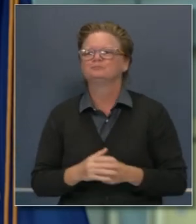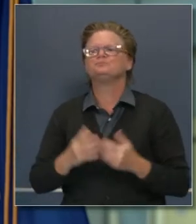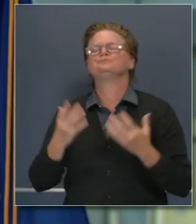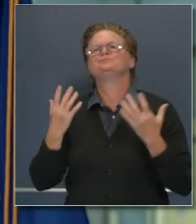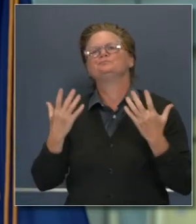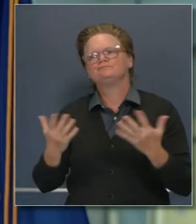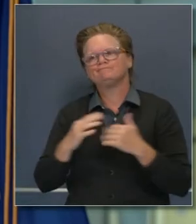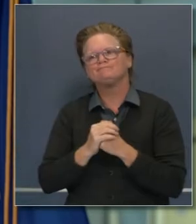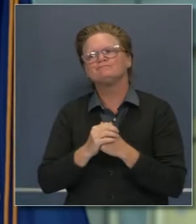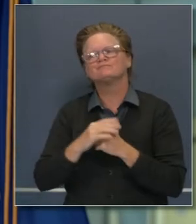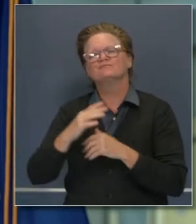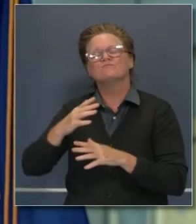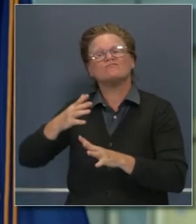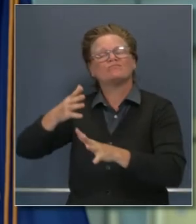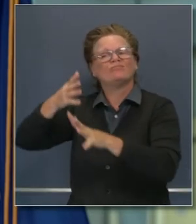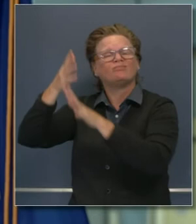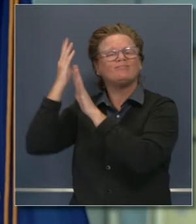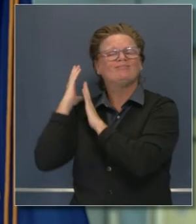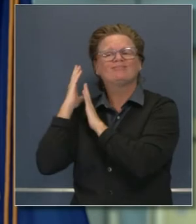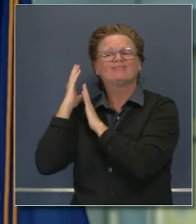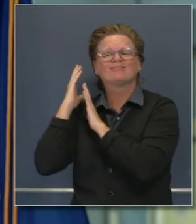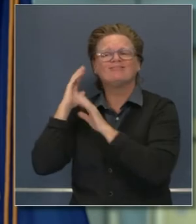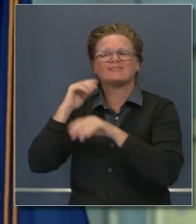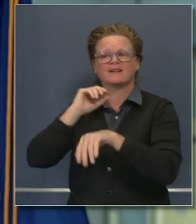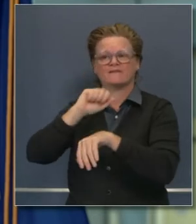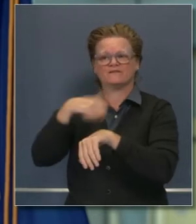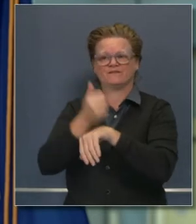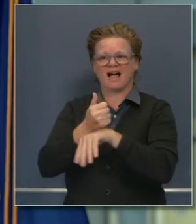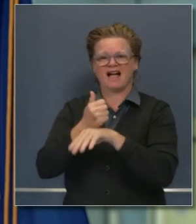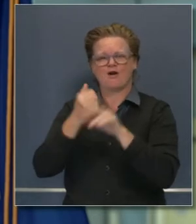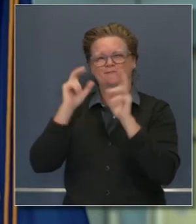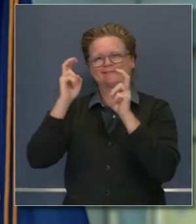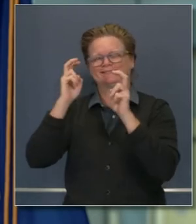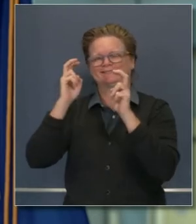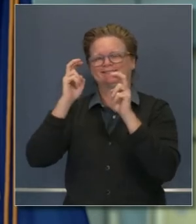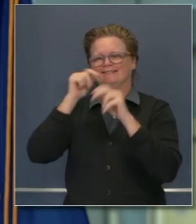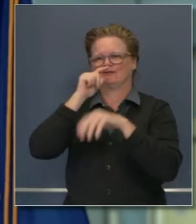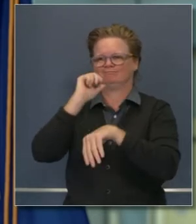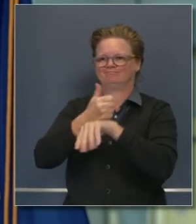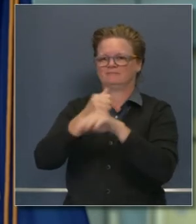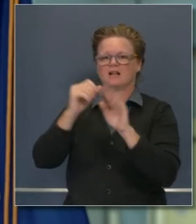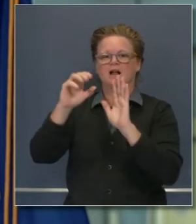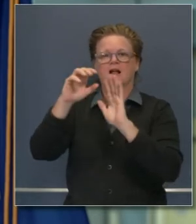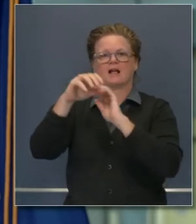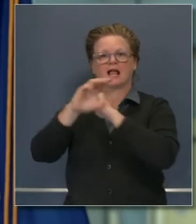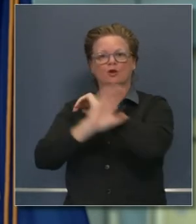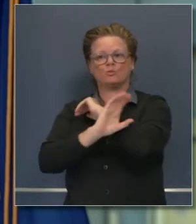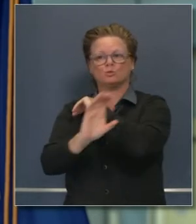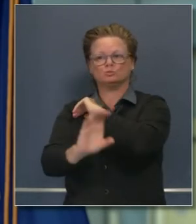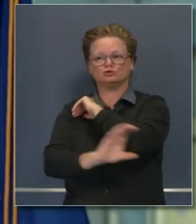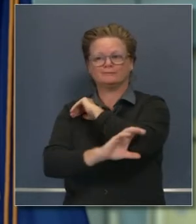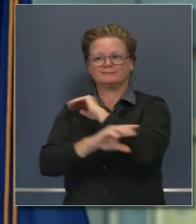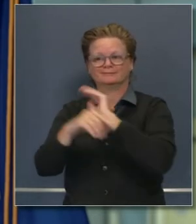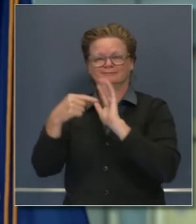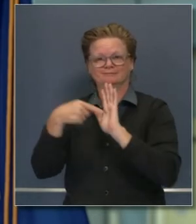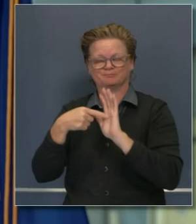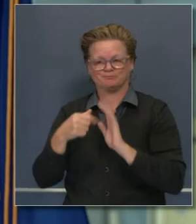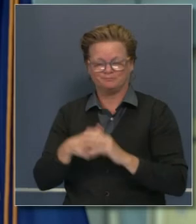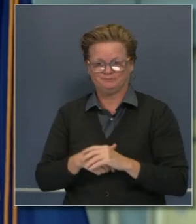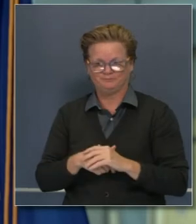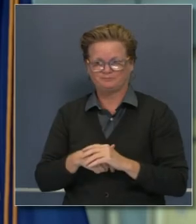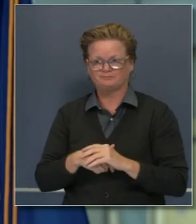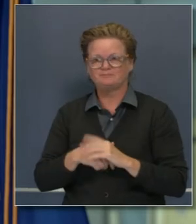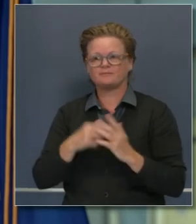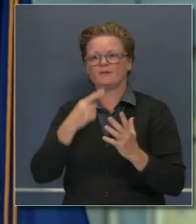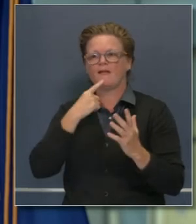fundadores del país crearon la infraestructura de los derechos, está en la Constitución. Les insto a